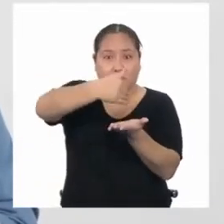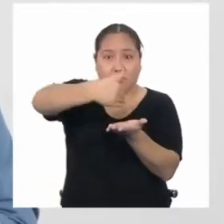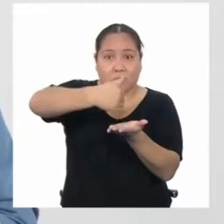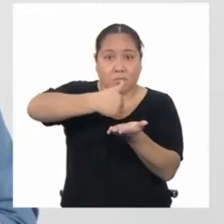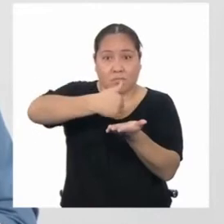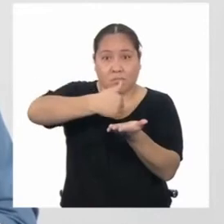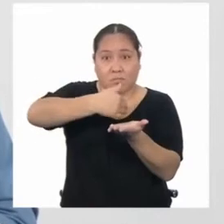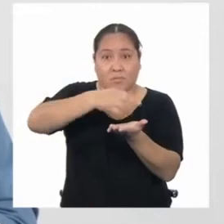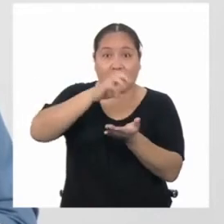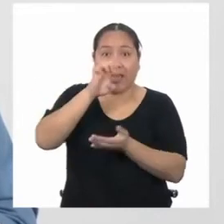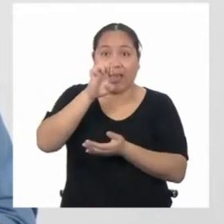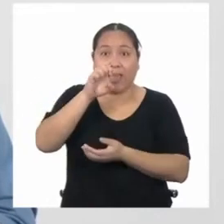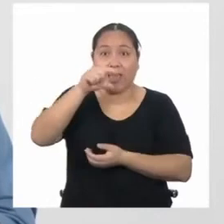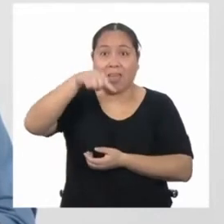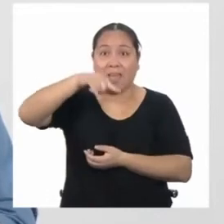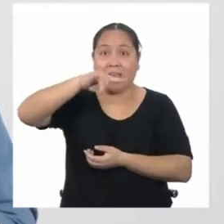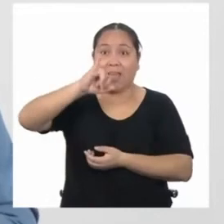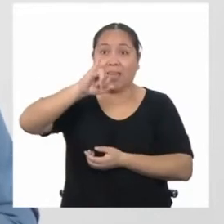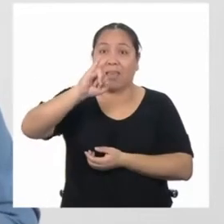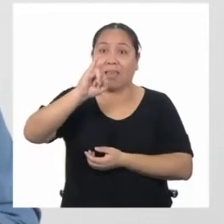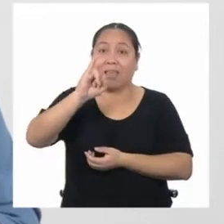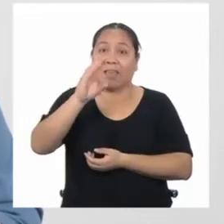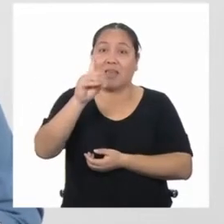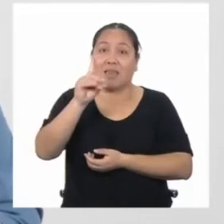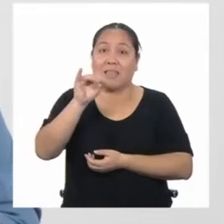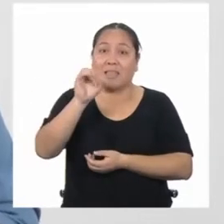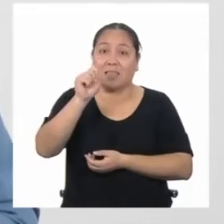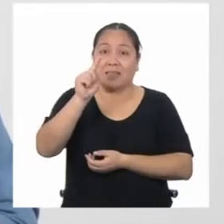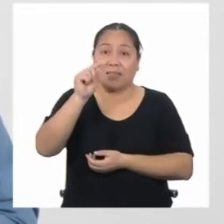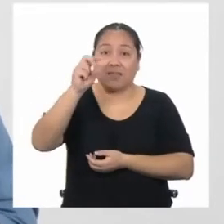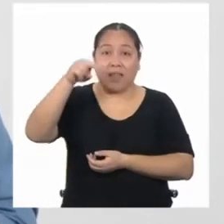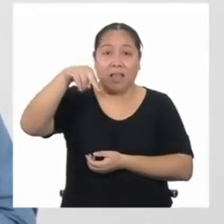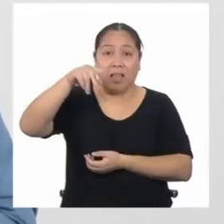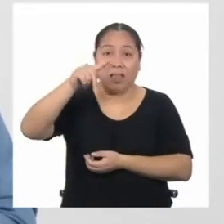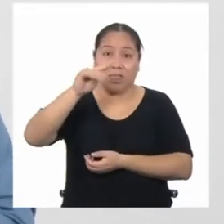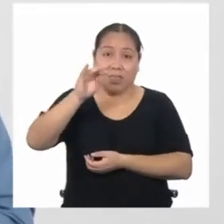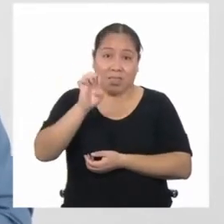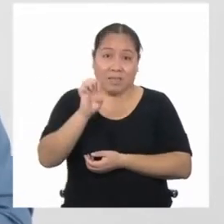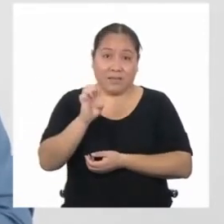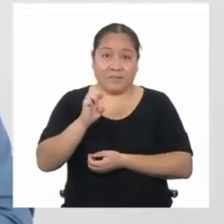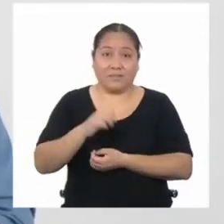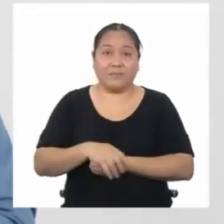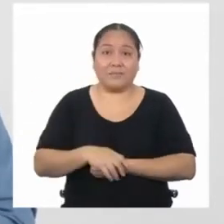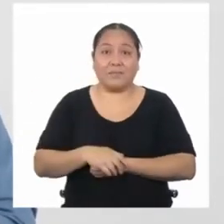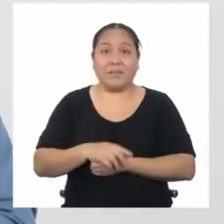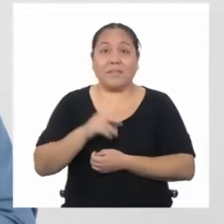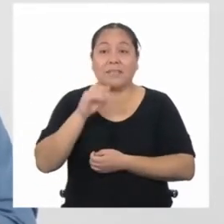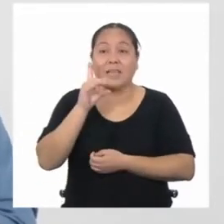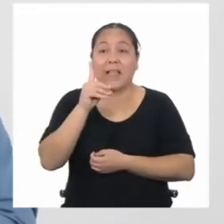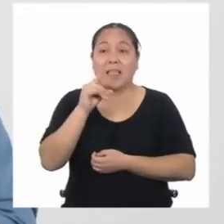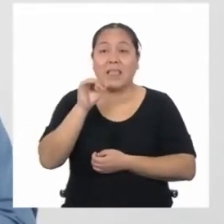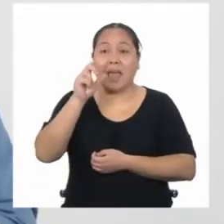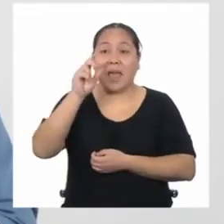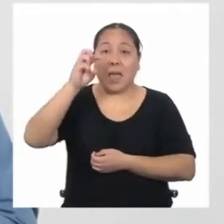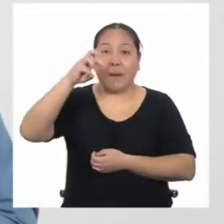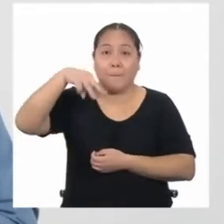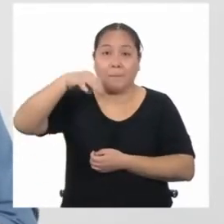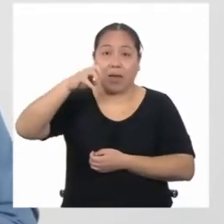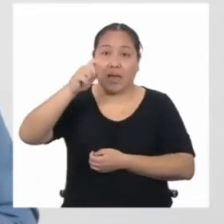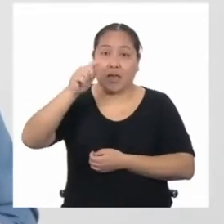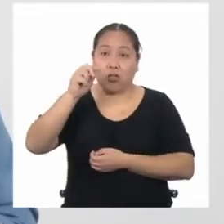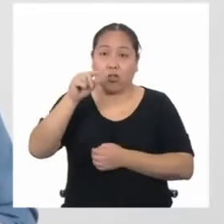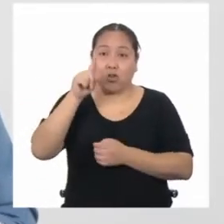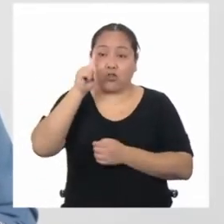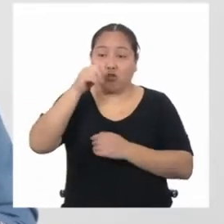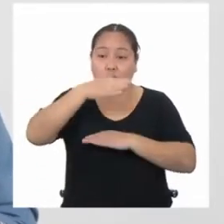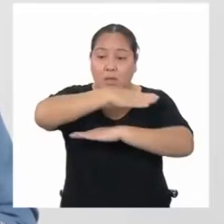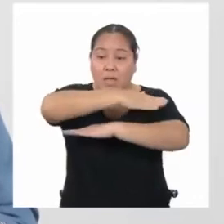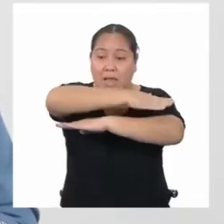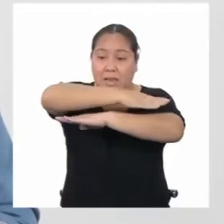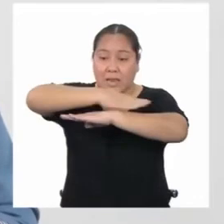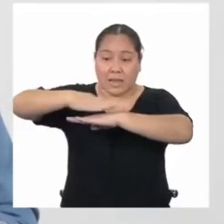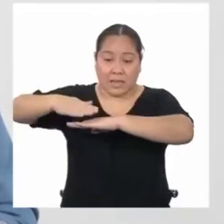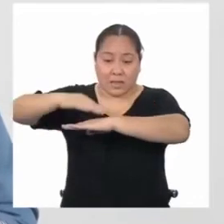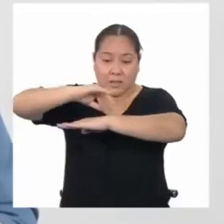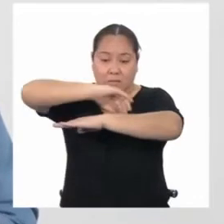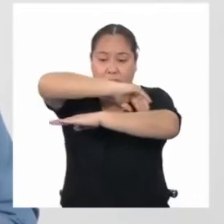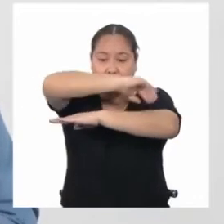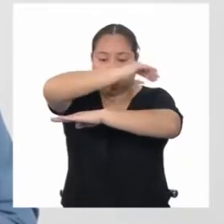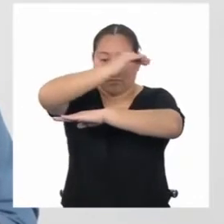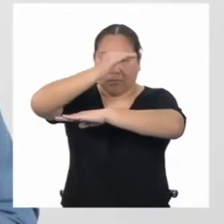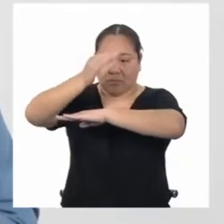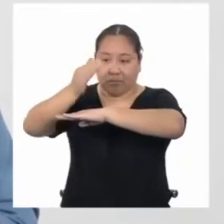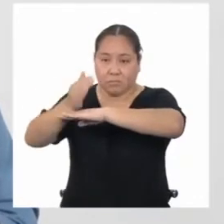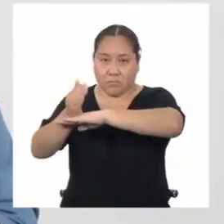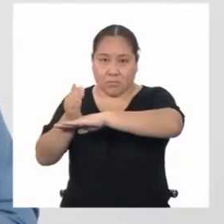que está a la misma distancia. Si el diámetro es un segmento de recta que pasa por el centro